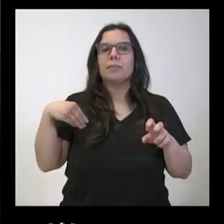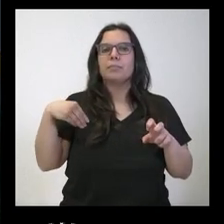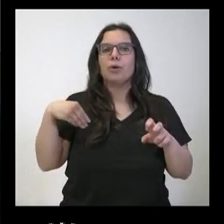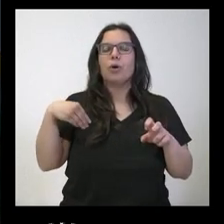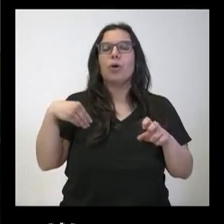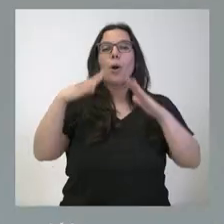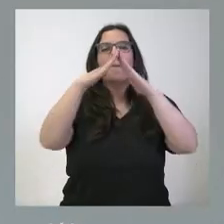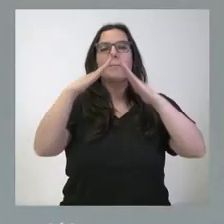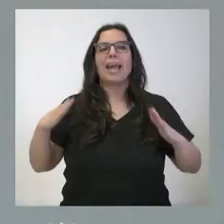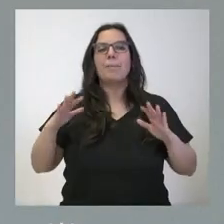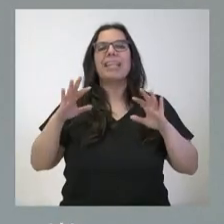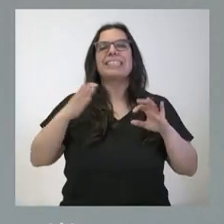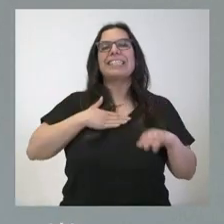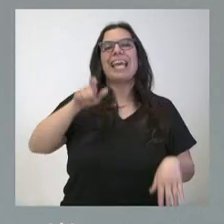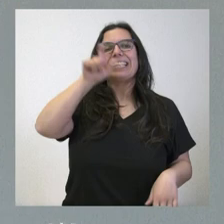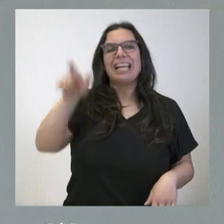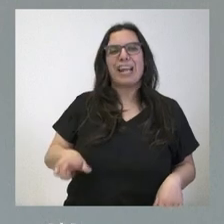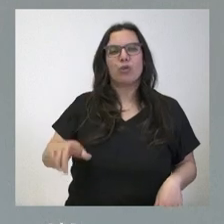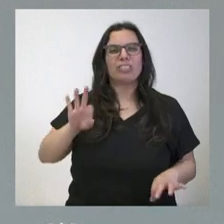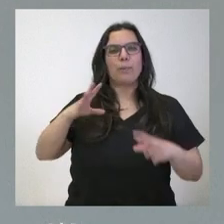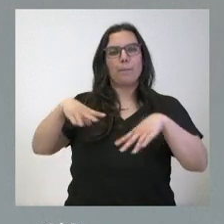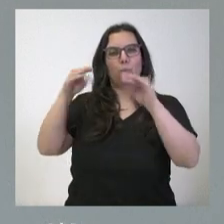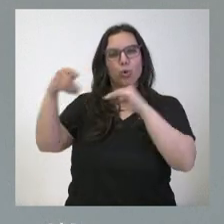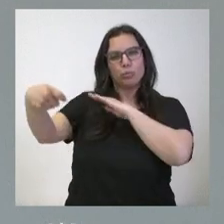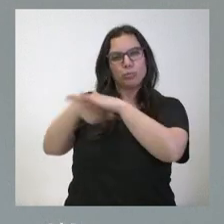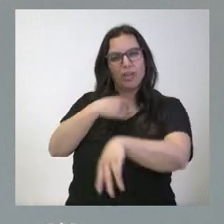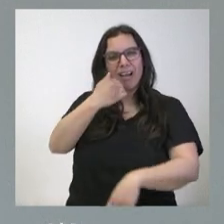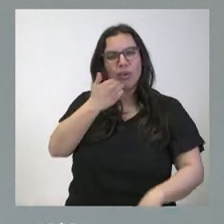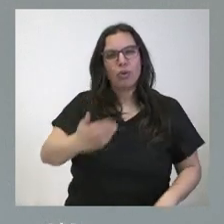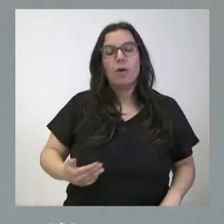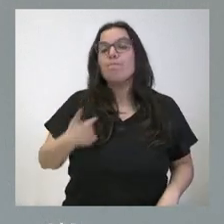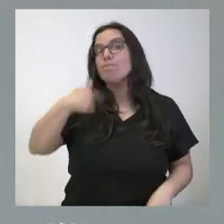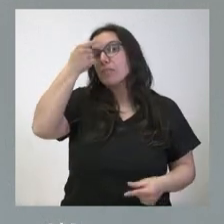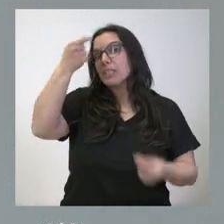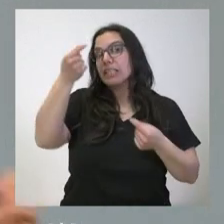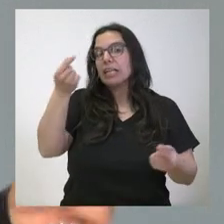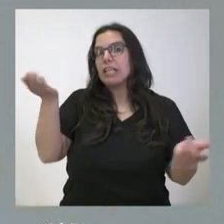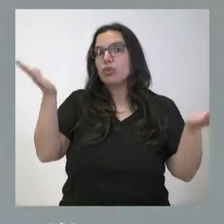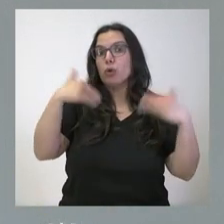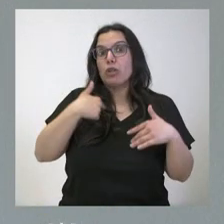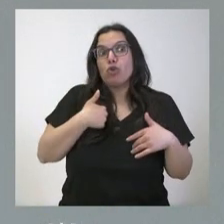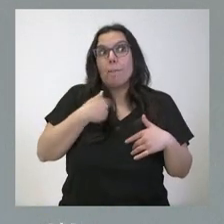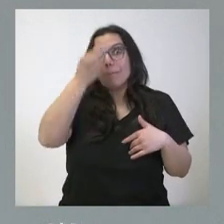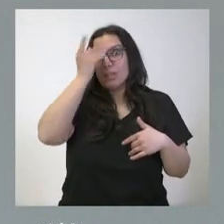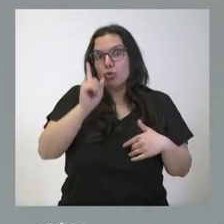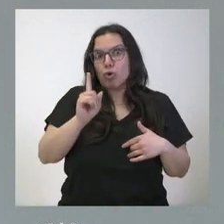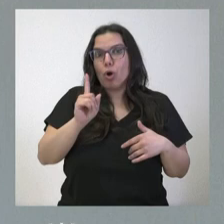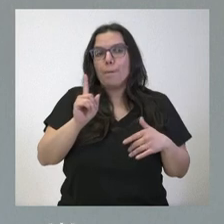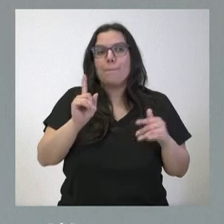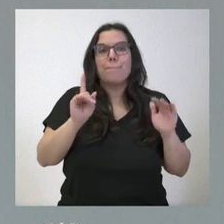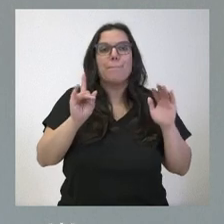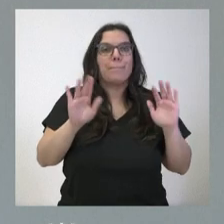de Burgos? Pues no conozco el detalle si de la información que yo tengo le diría que no pero